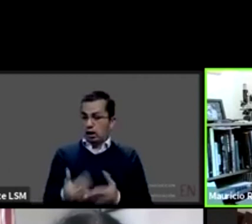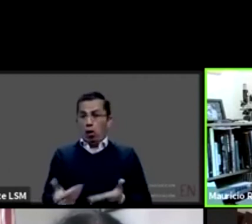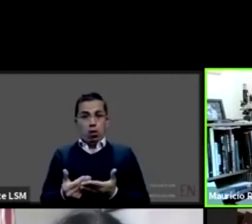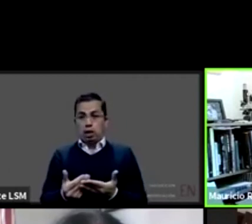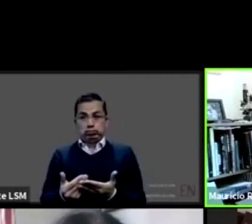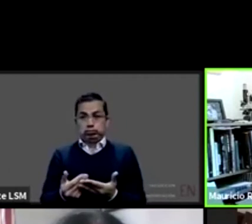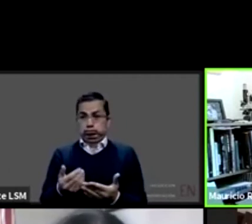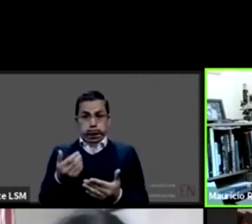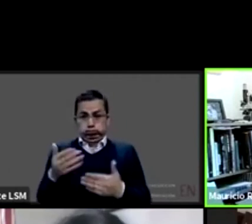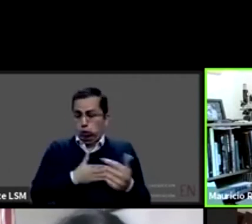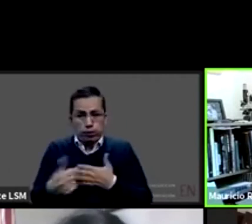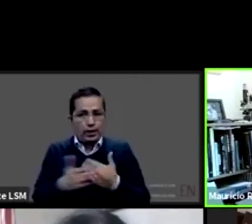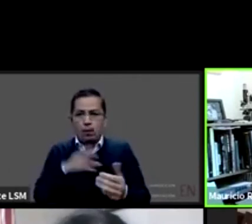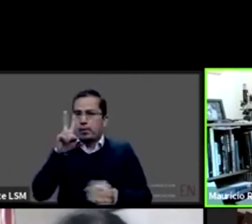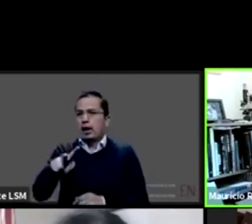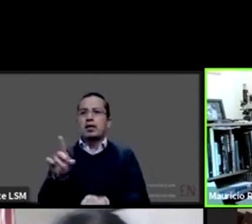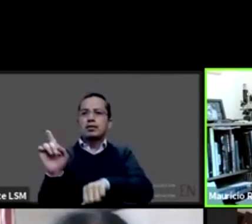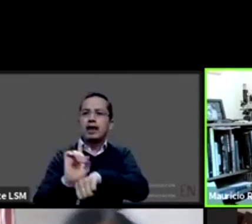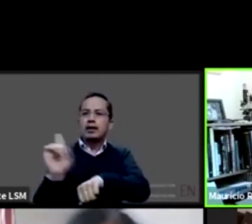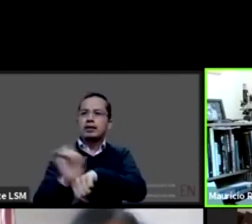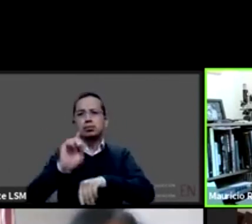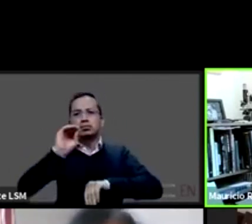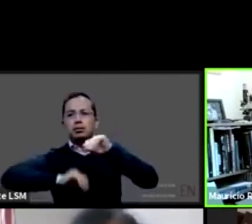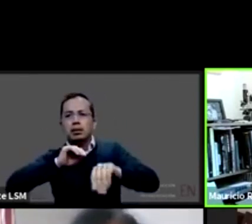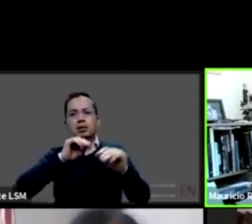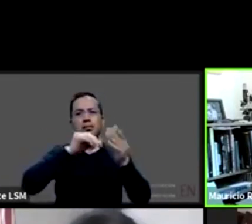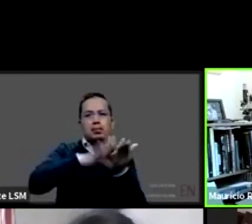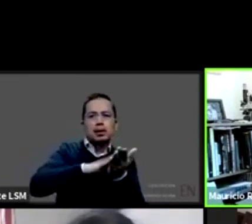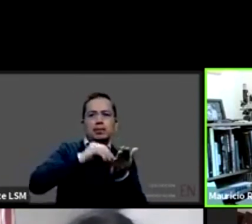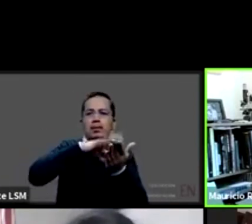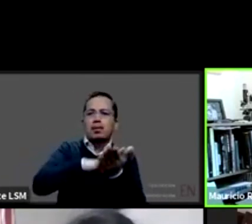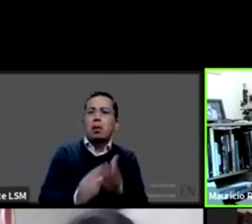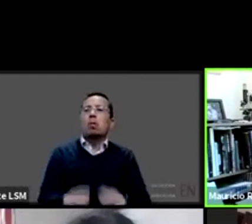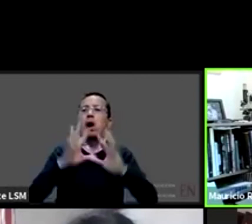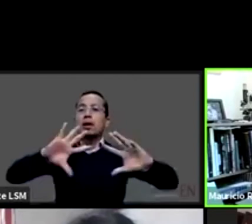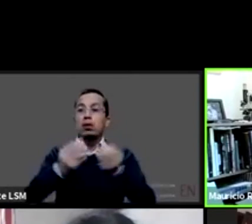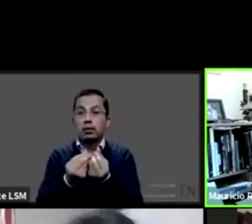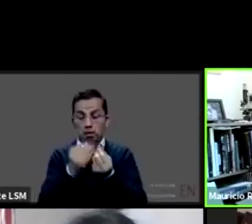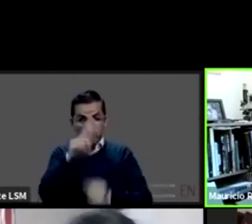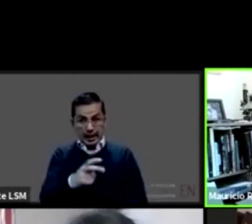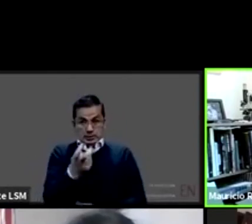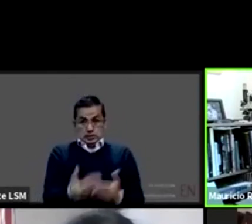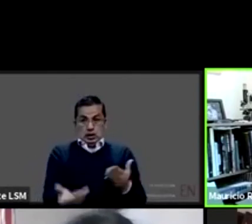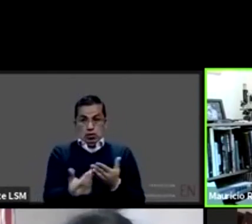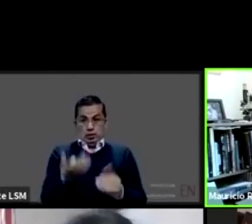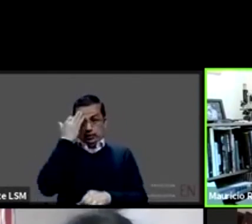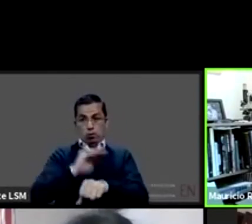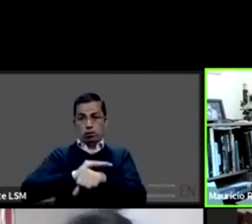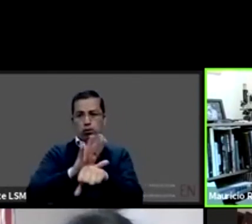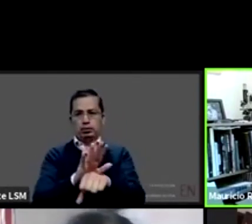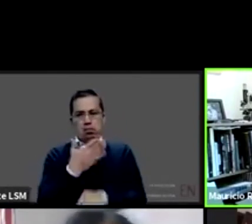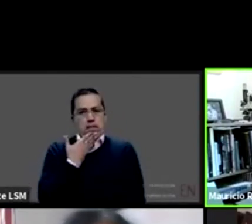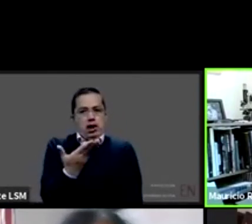loable y es algo que hay que destacar de esta epidemia y el asunto del